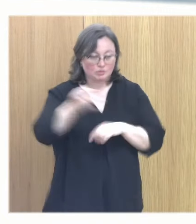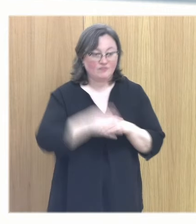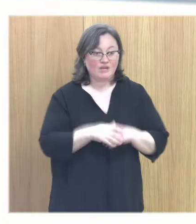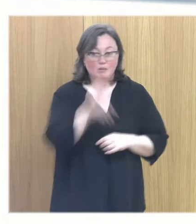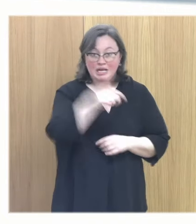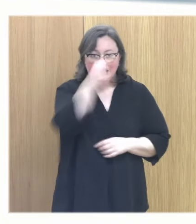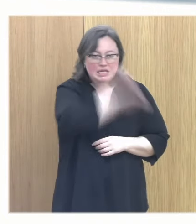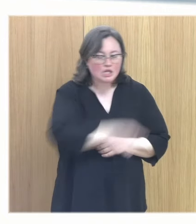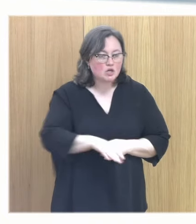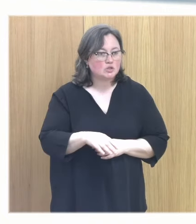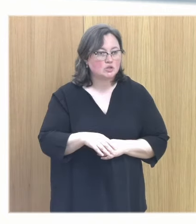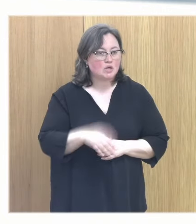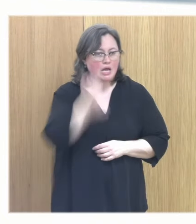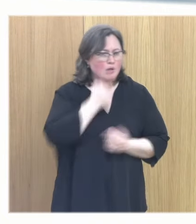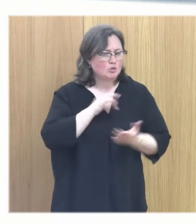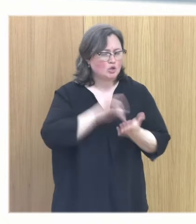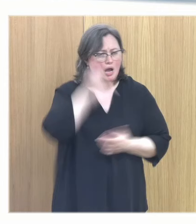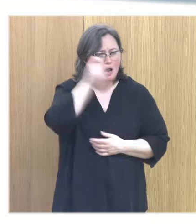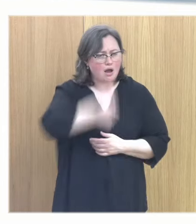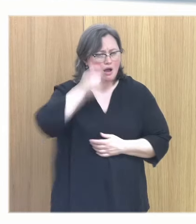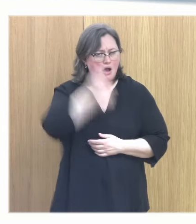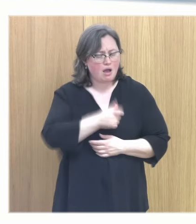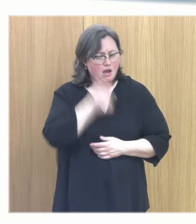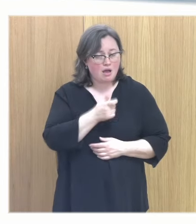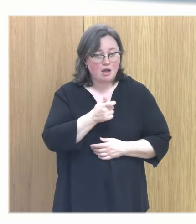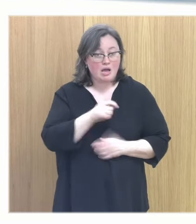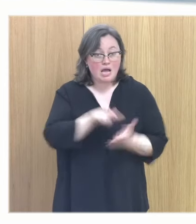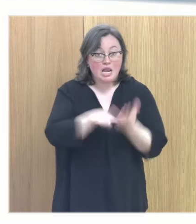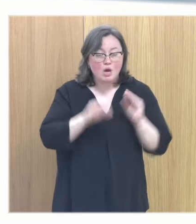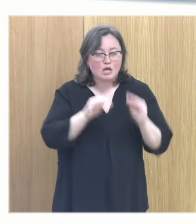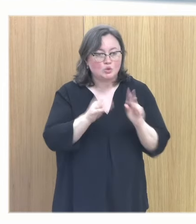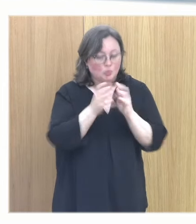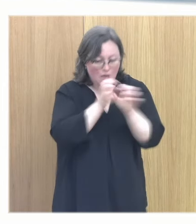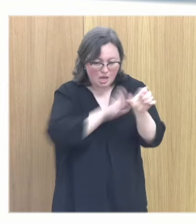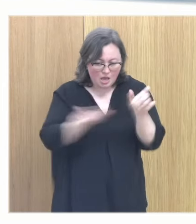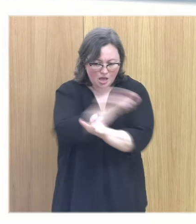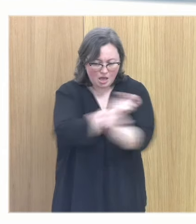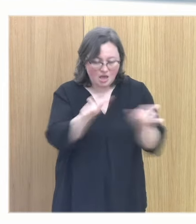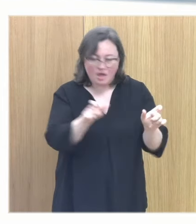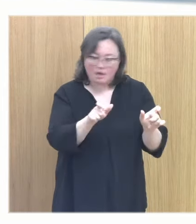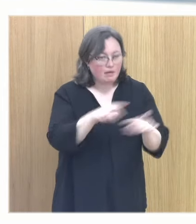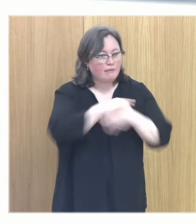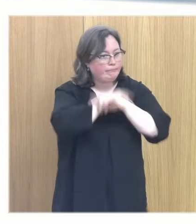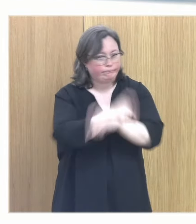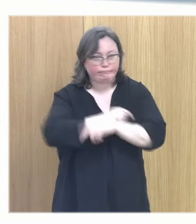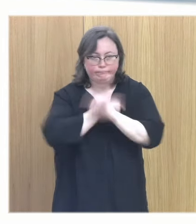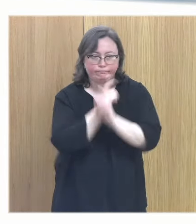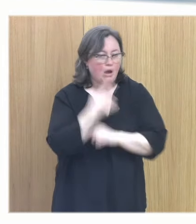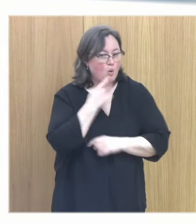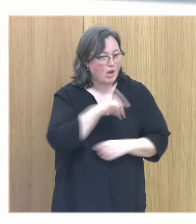mucho tiempo siendo maltratados y abusados tienen problemas para estructurar gramaticalmente las construcciones